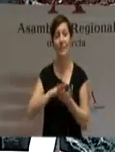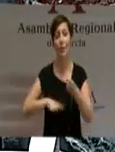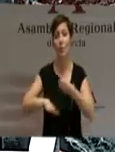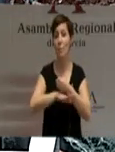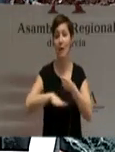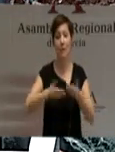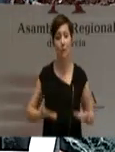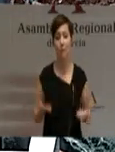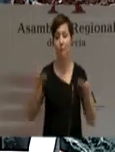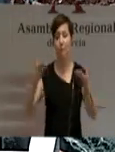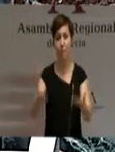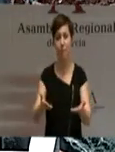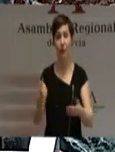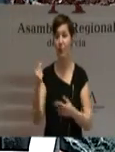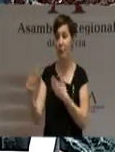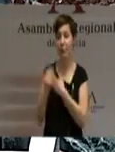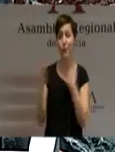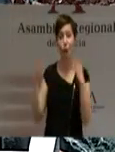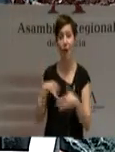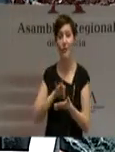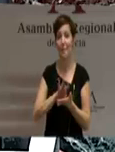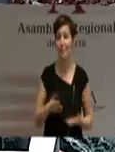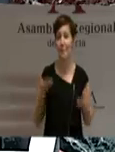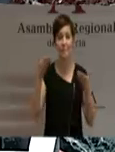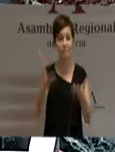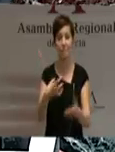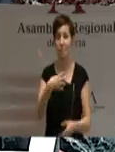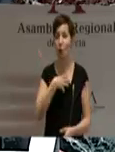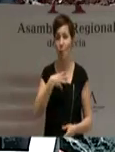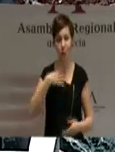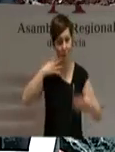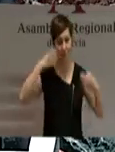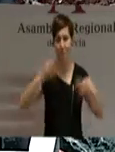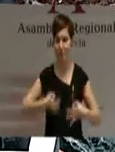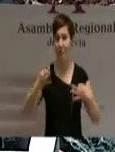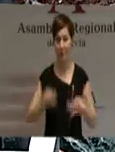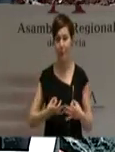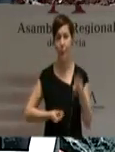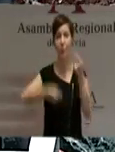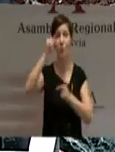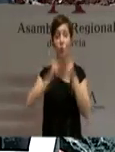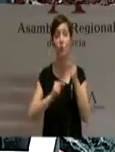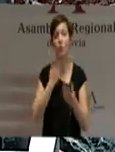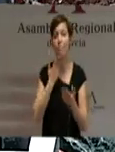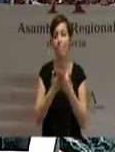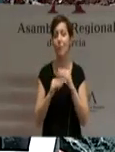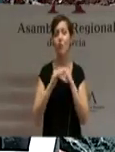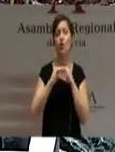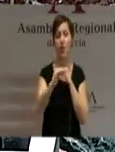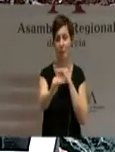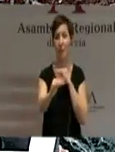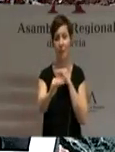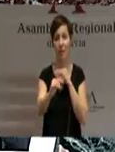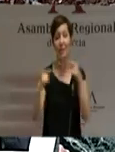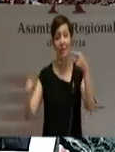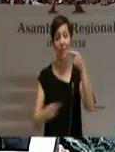embargo, pone en riesgo esos mismos servicios. Un presupuesto sostenible, un presupuesto sin déficit, nos hará más